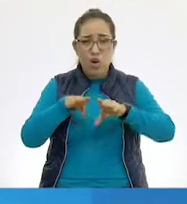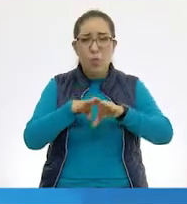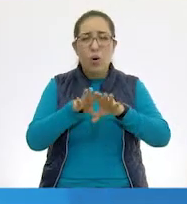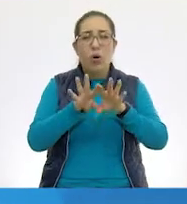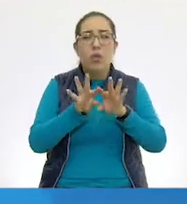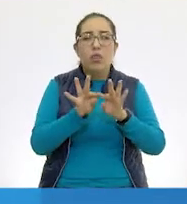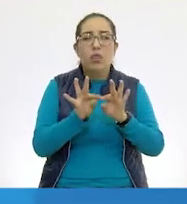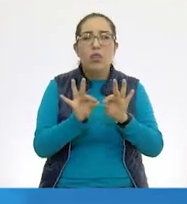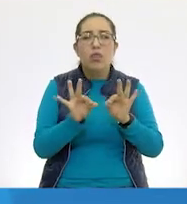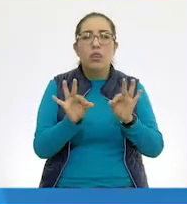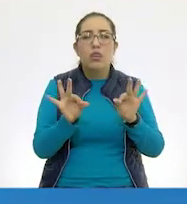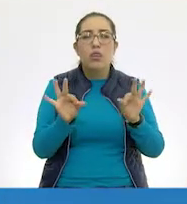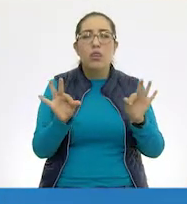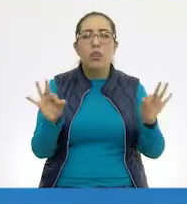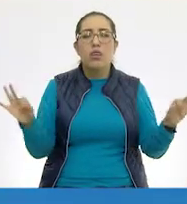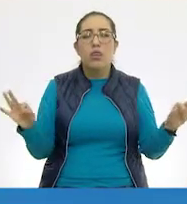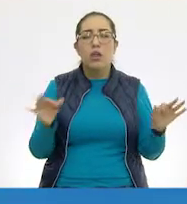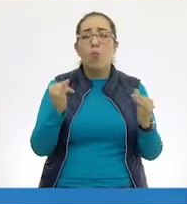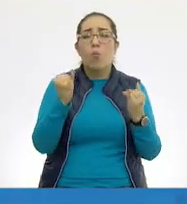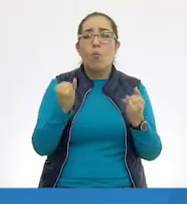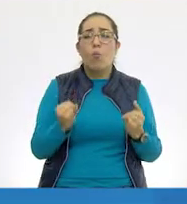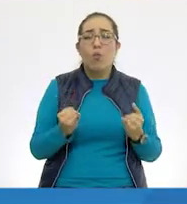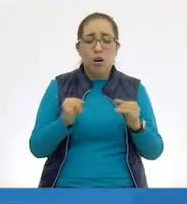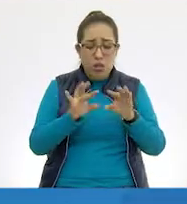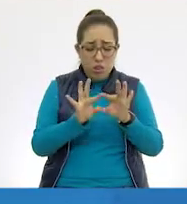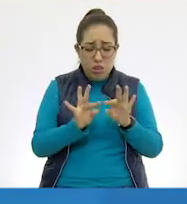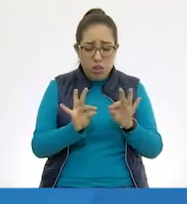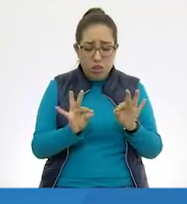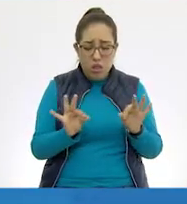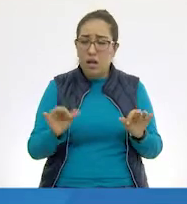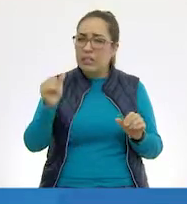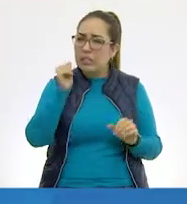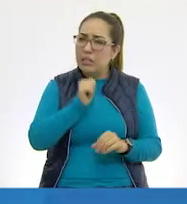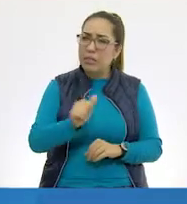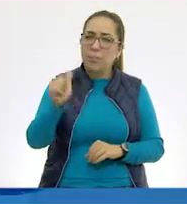mantenerla húmeda todo el tiempo.